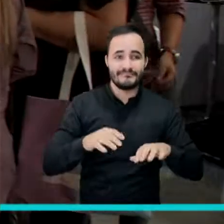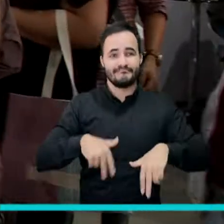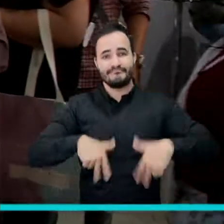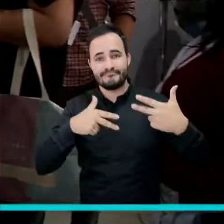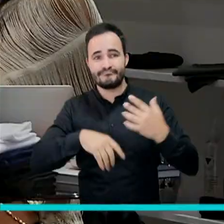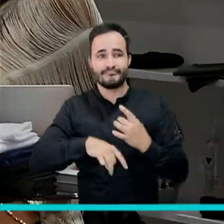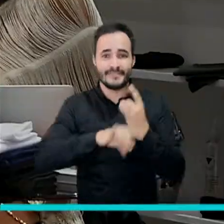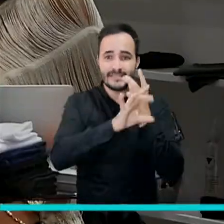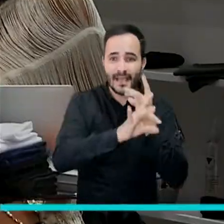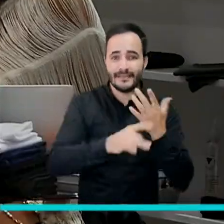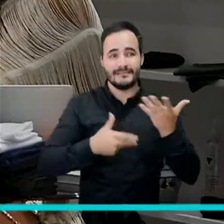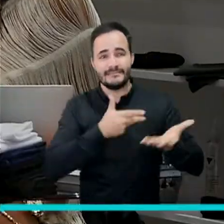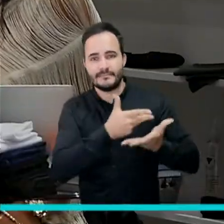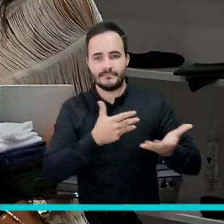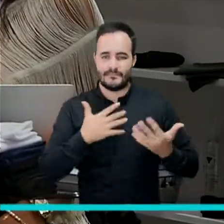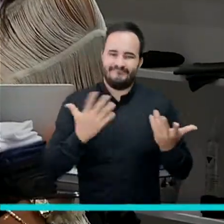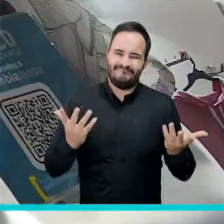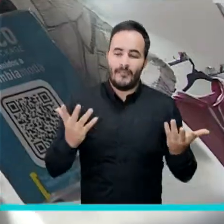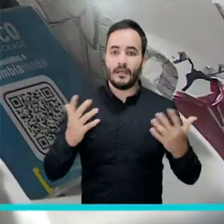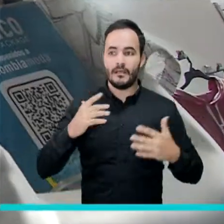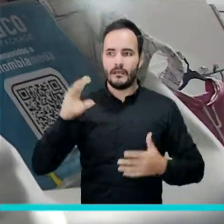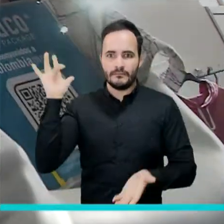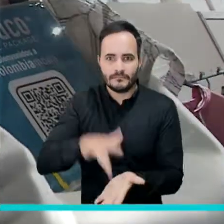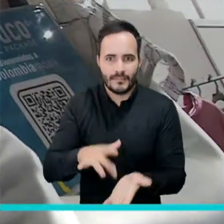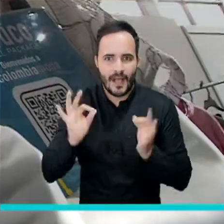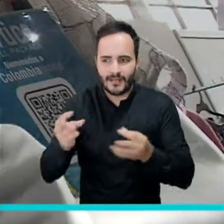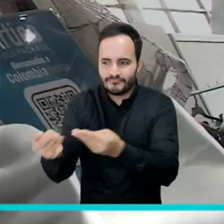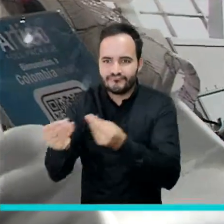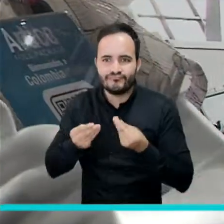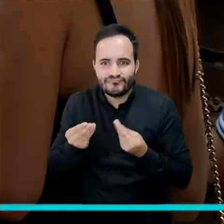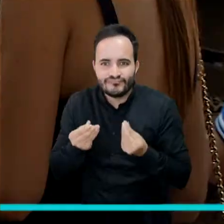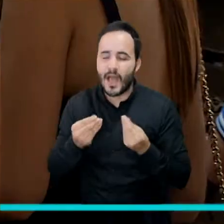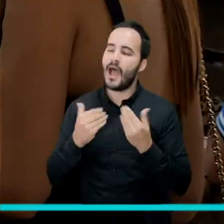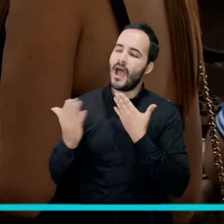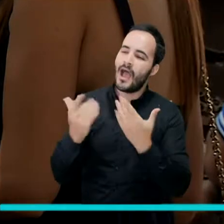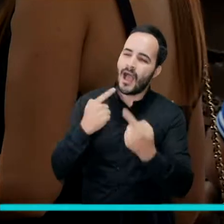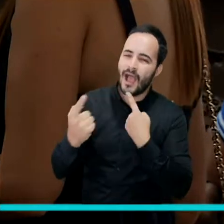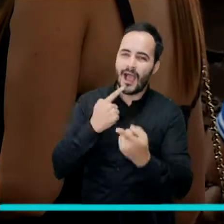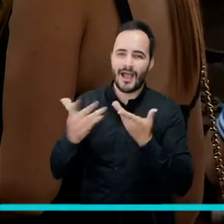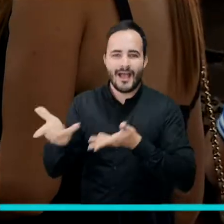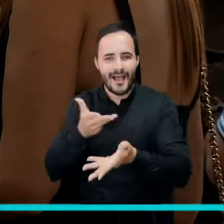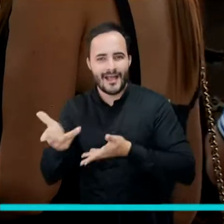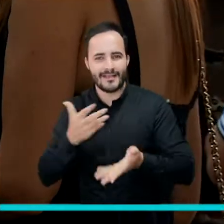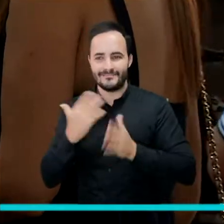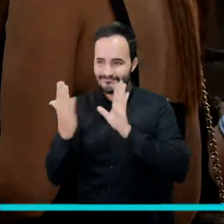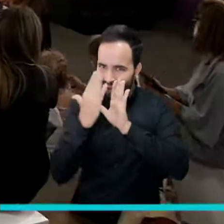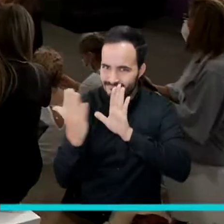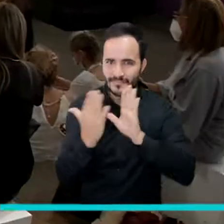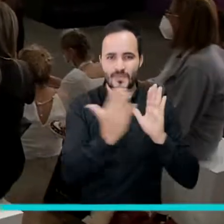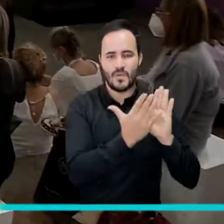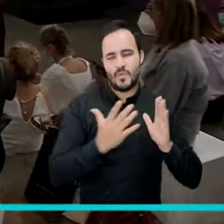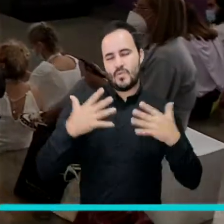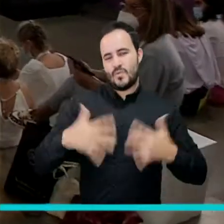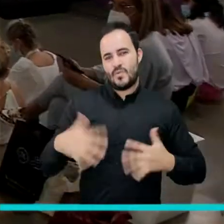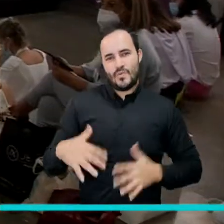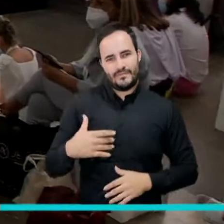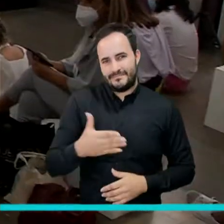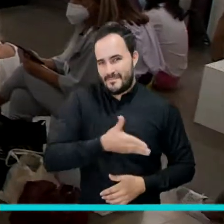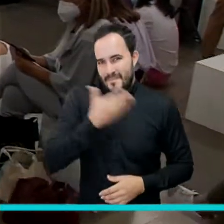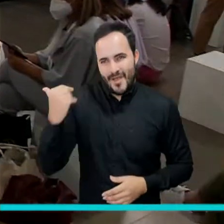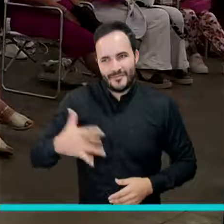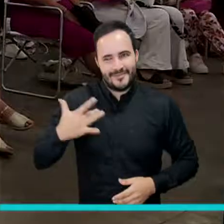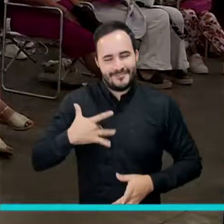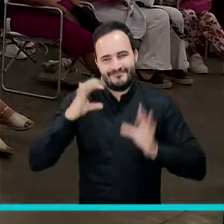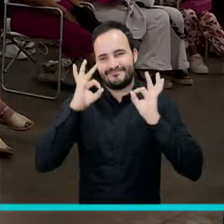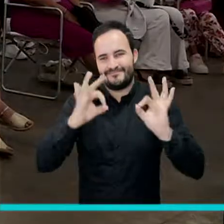por chat, hablando, no es lo mismo mirar acá, mirar las prendas, tocar, hablar con las personas cara a cara. Una experiencia muy